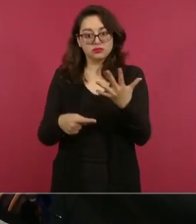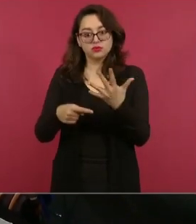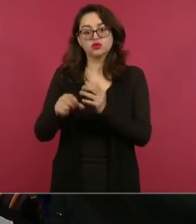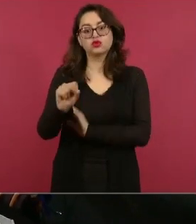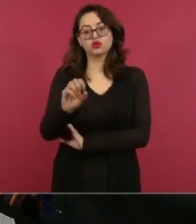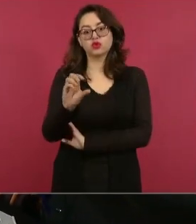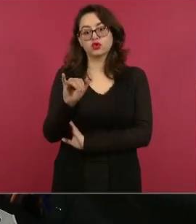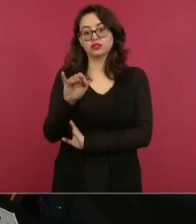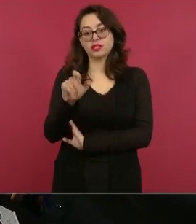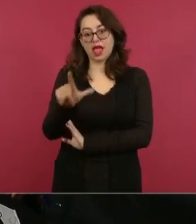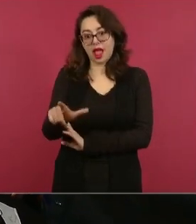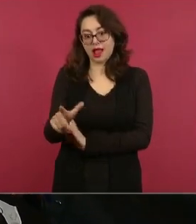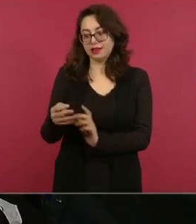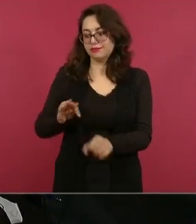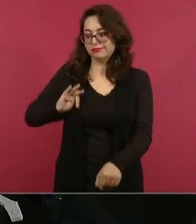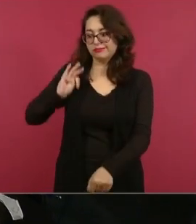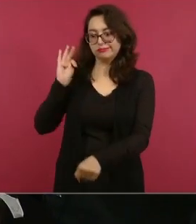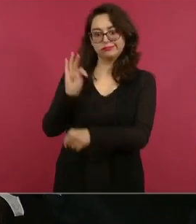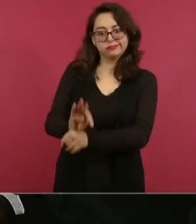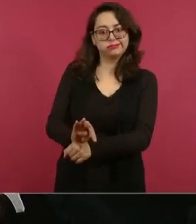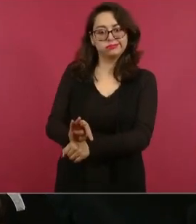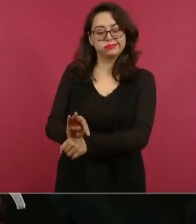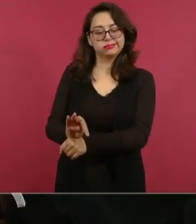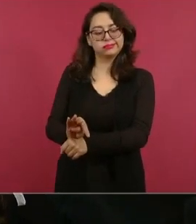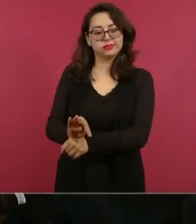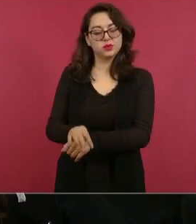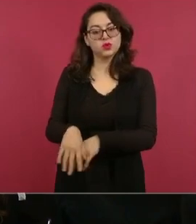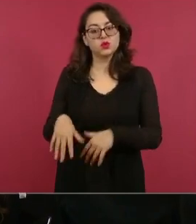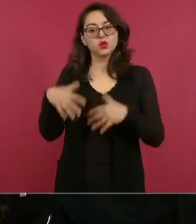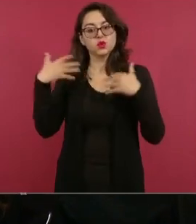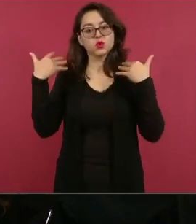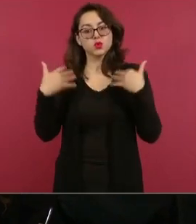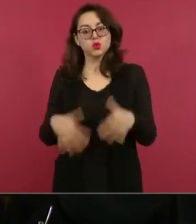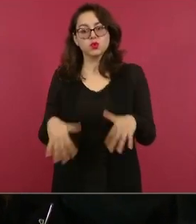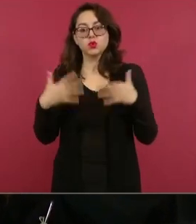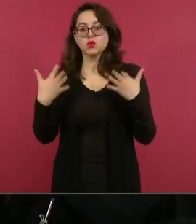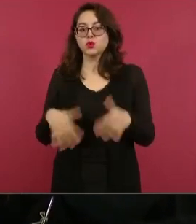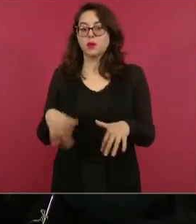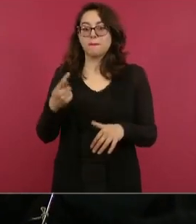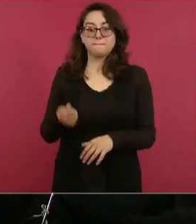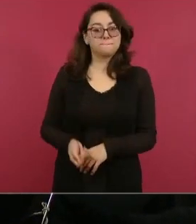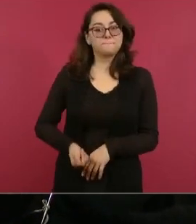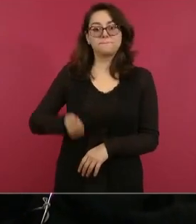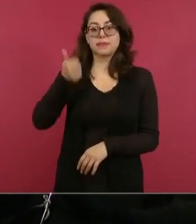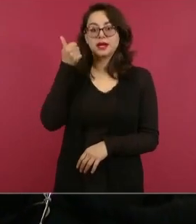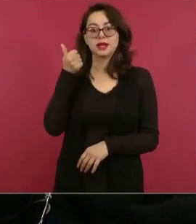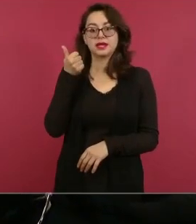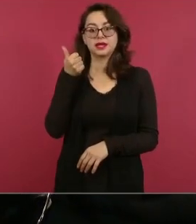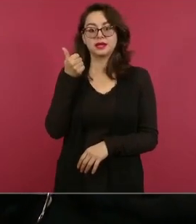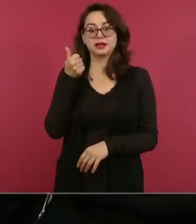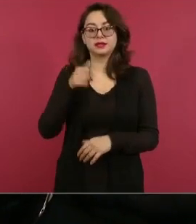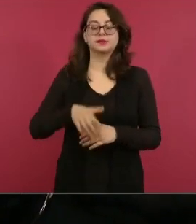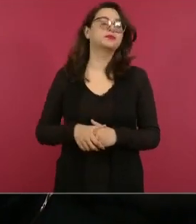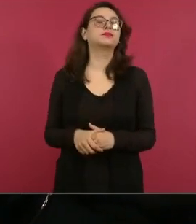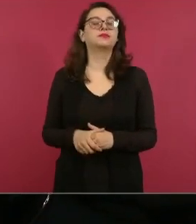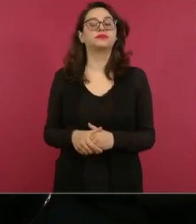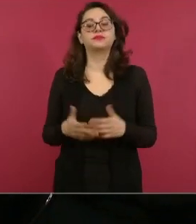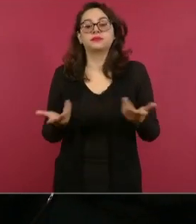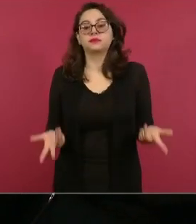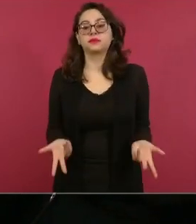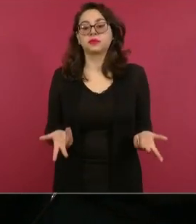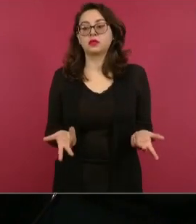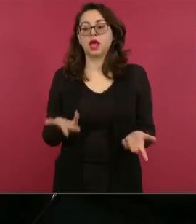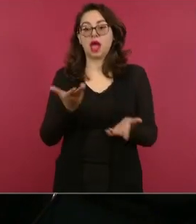de esas dimensiones en el mundo, la constitución del 17. Entonces, ¿qué es el